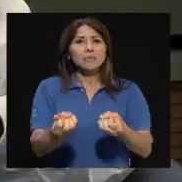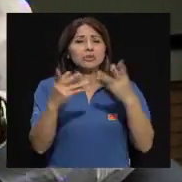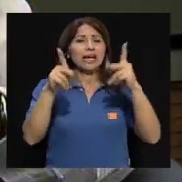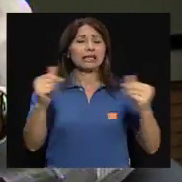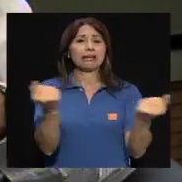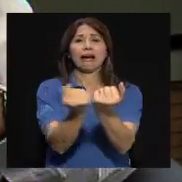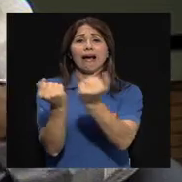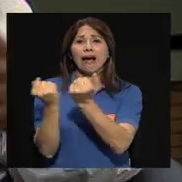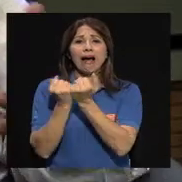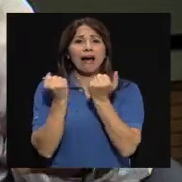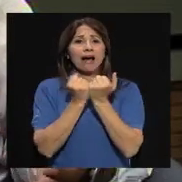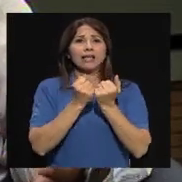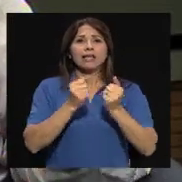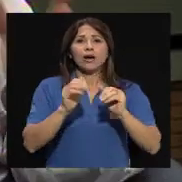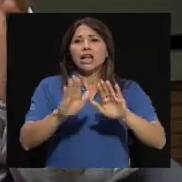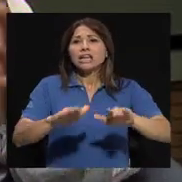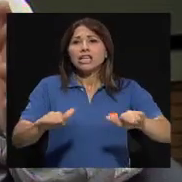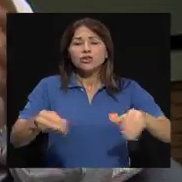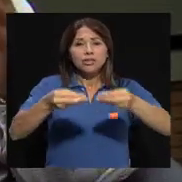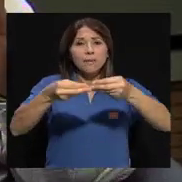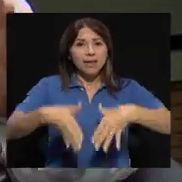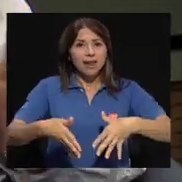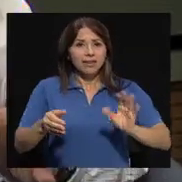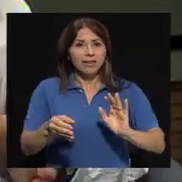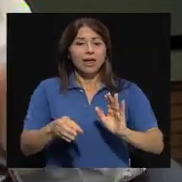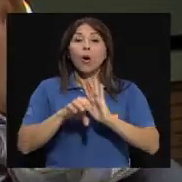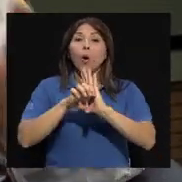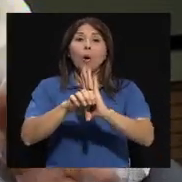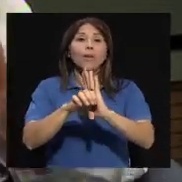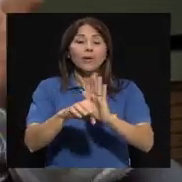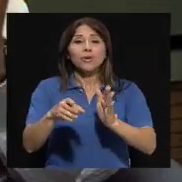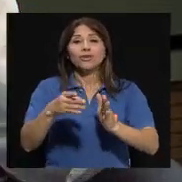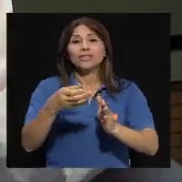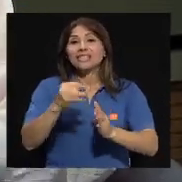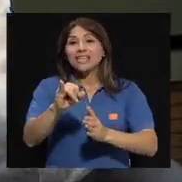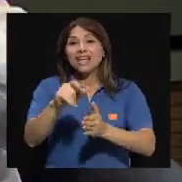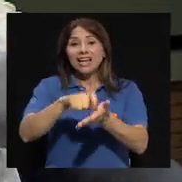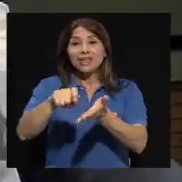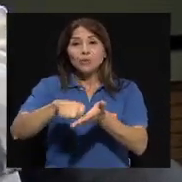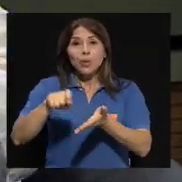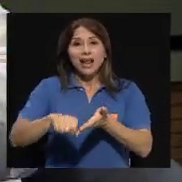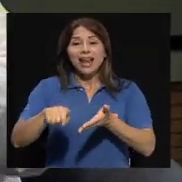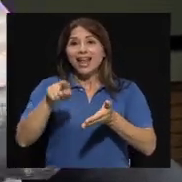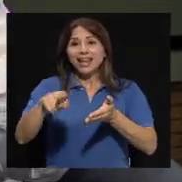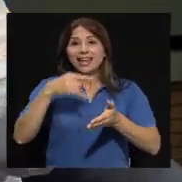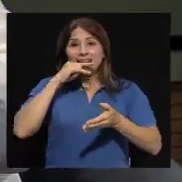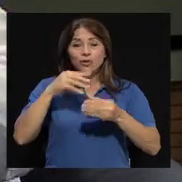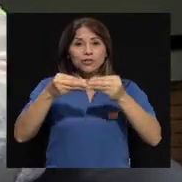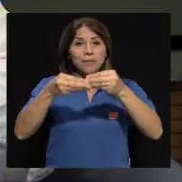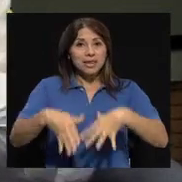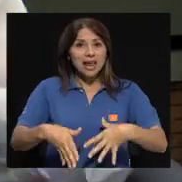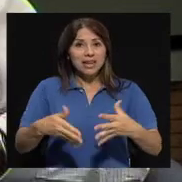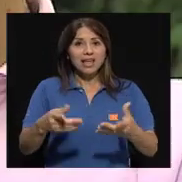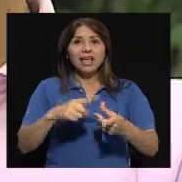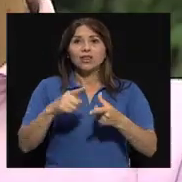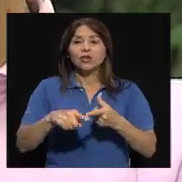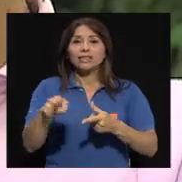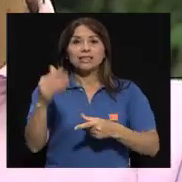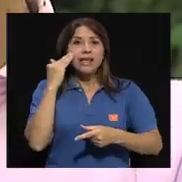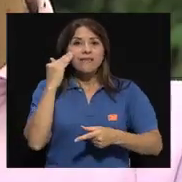pierda. Que en la escuela sepa si la maestra está o no está, que tiene que salir y va a cuál es el punto de reunión,